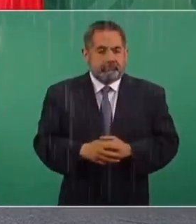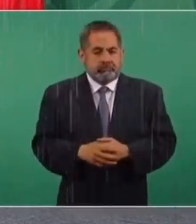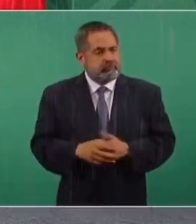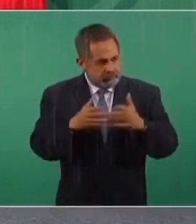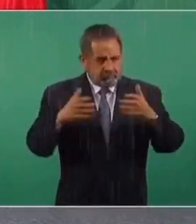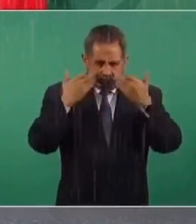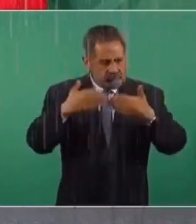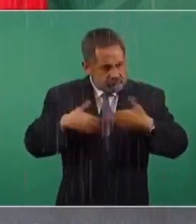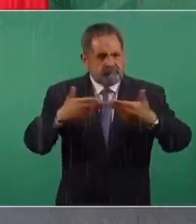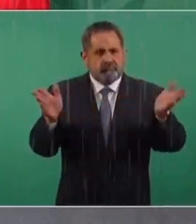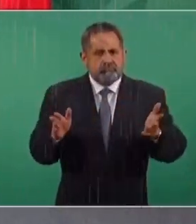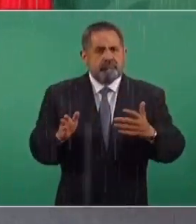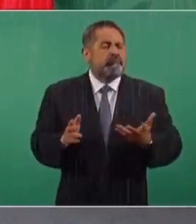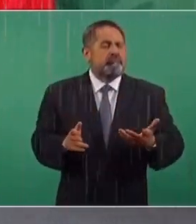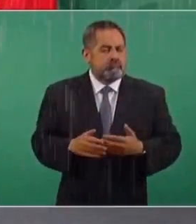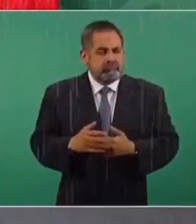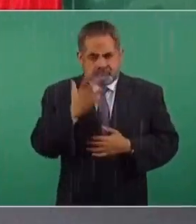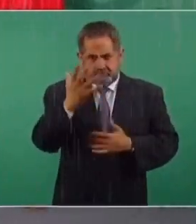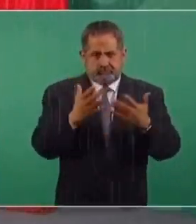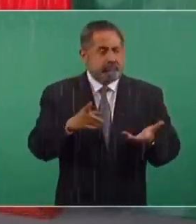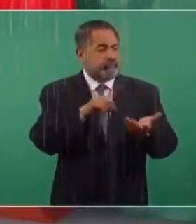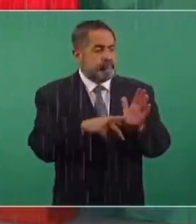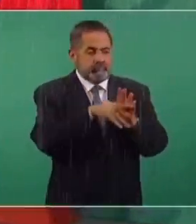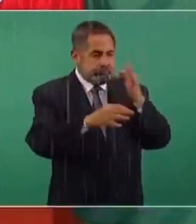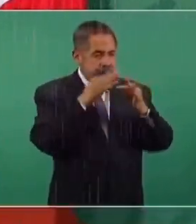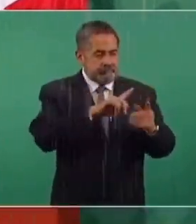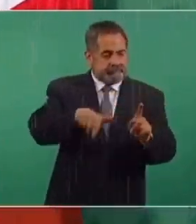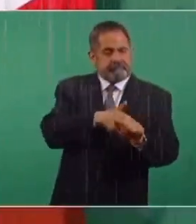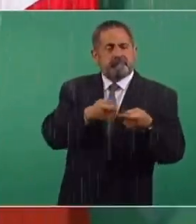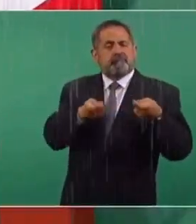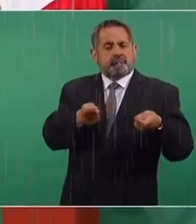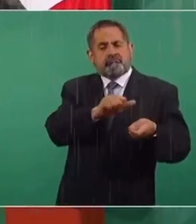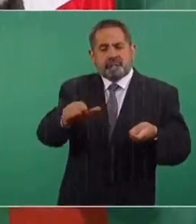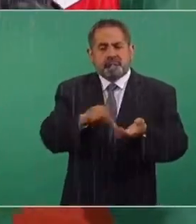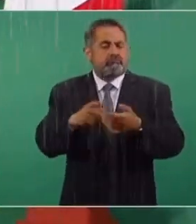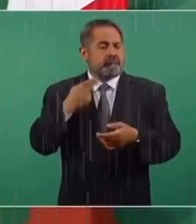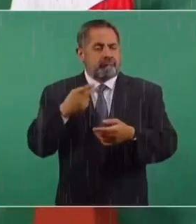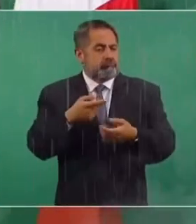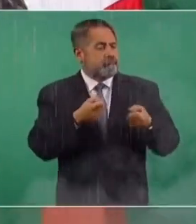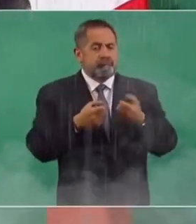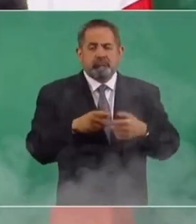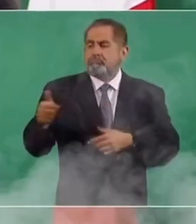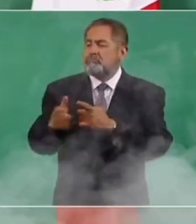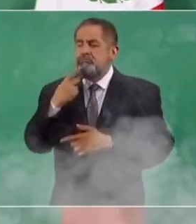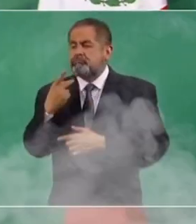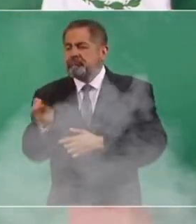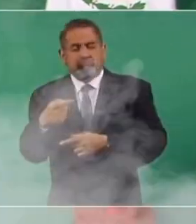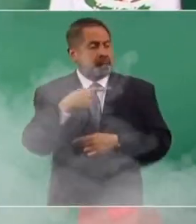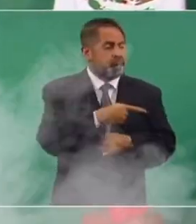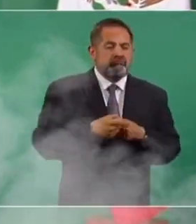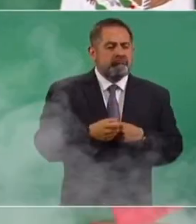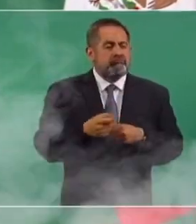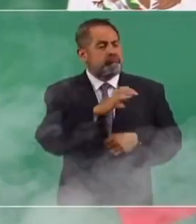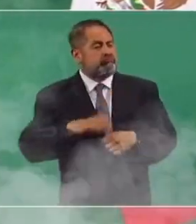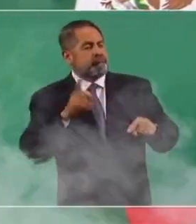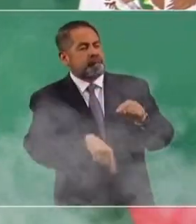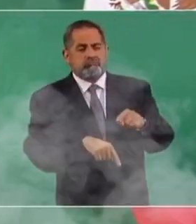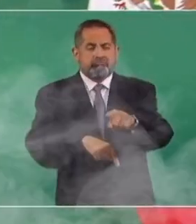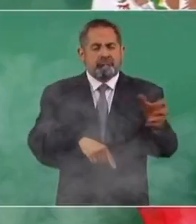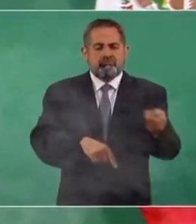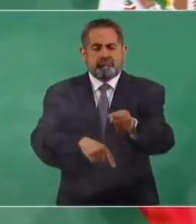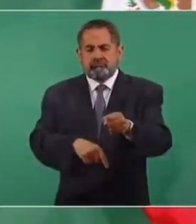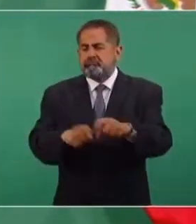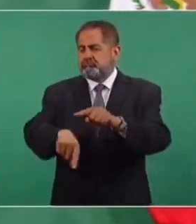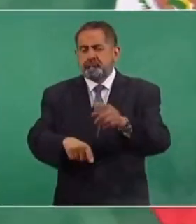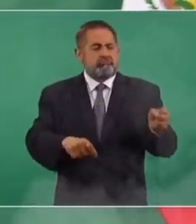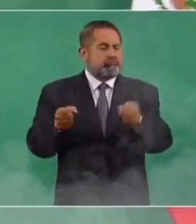Entonces, ¿por qué no decir que hay medios de comunicación que tienen más fuerza que un partido político y que imponen candidatos, pero